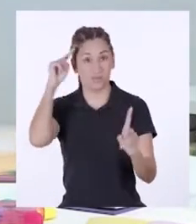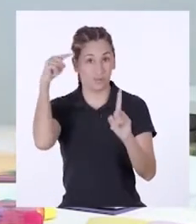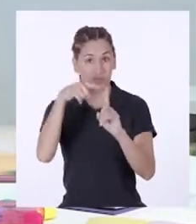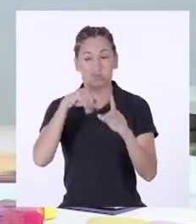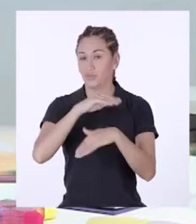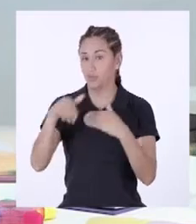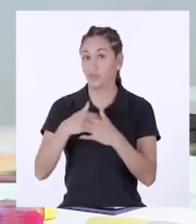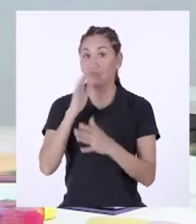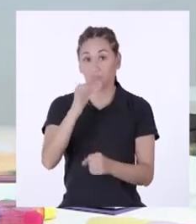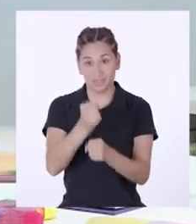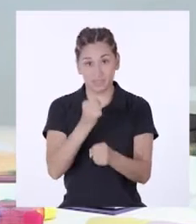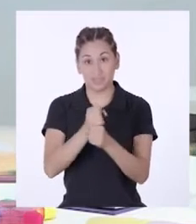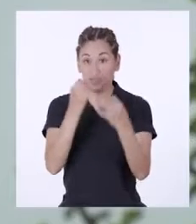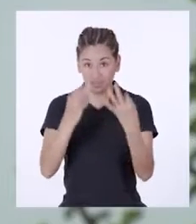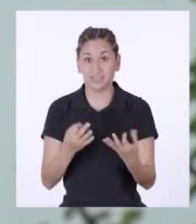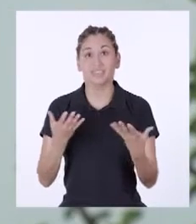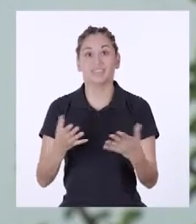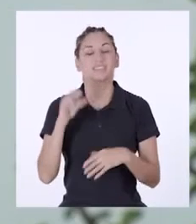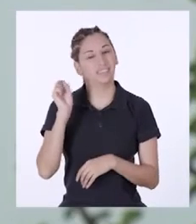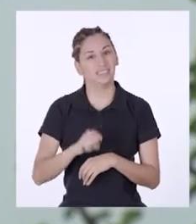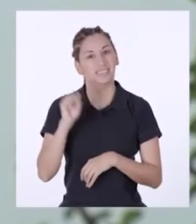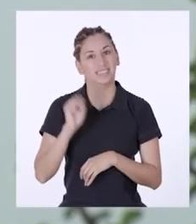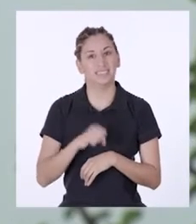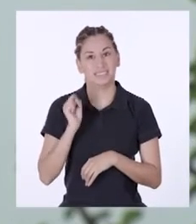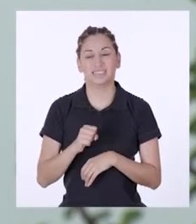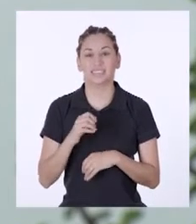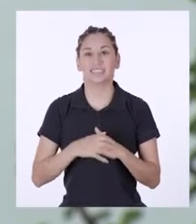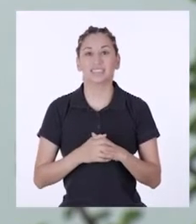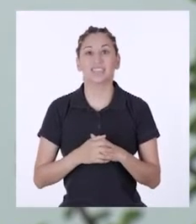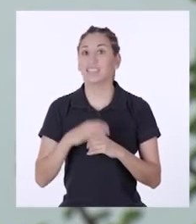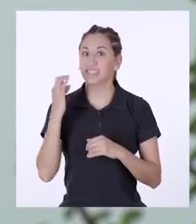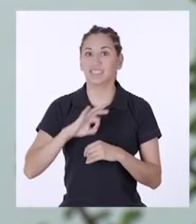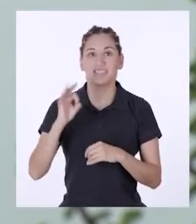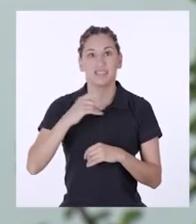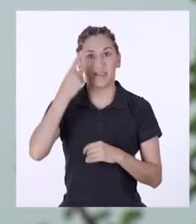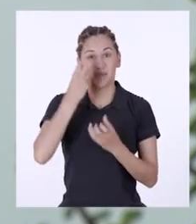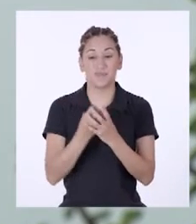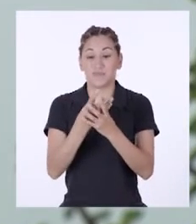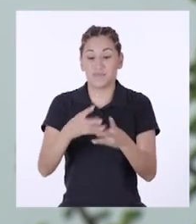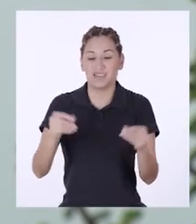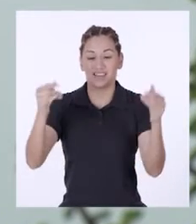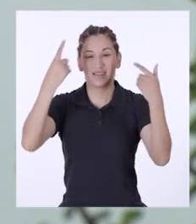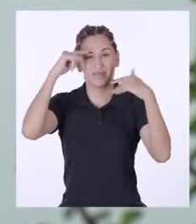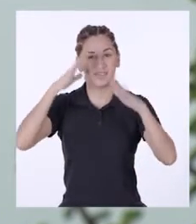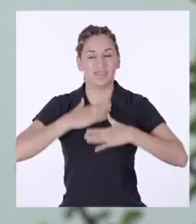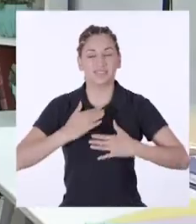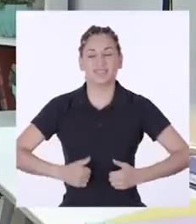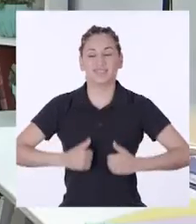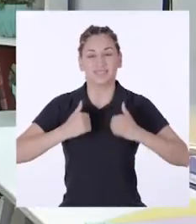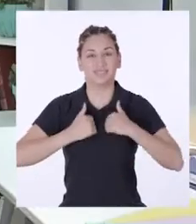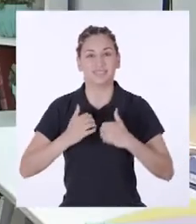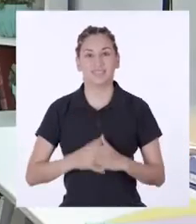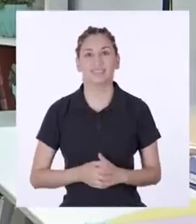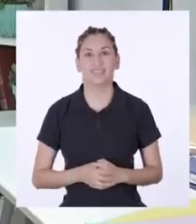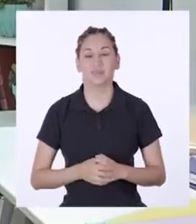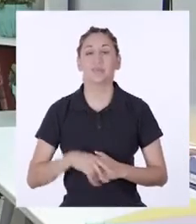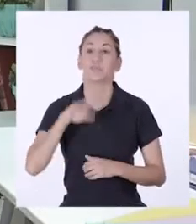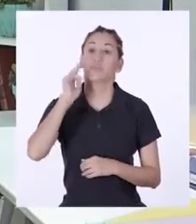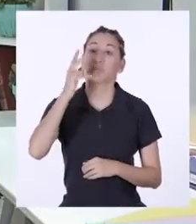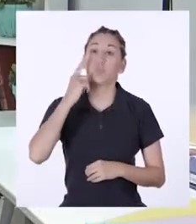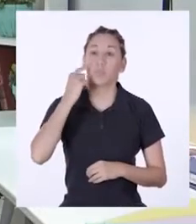propósito de todo ese trabajo, ¿cierto? ¡Sí! ¡Nutrientes para mí, Tierra! ¡Nutrientes para